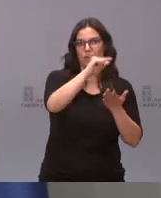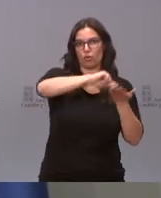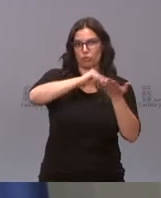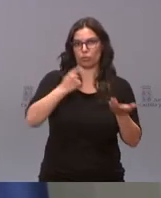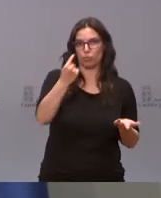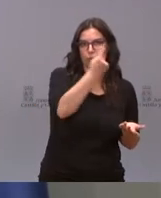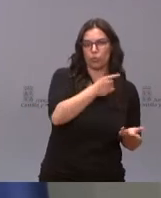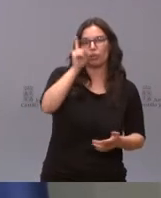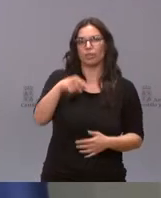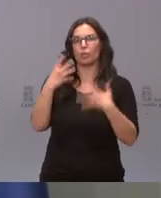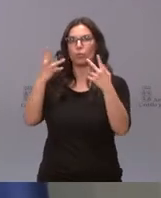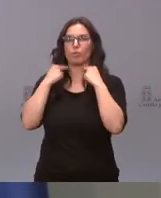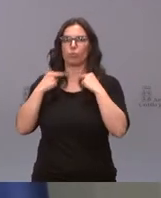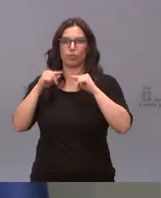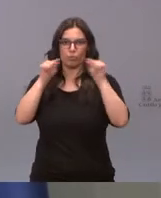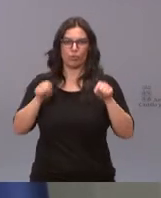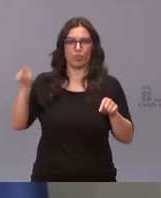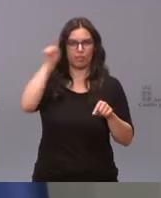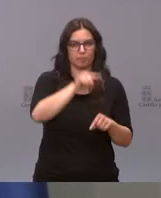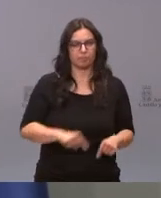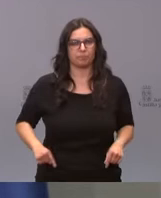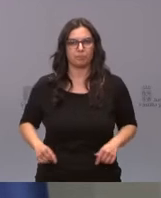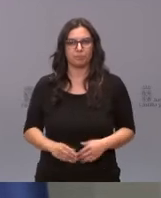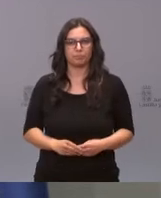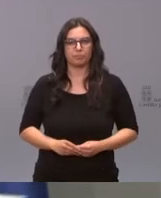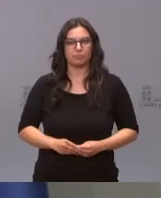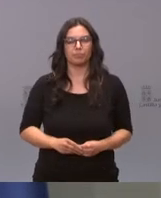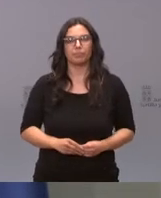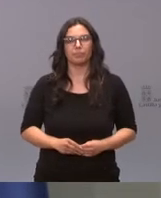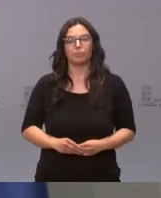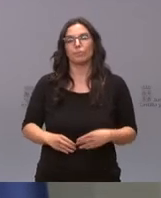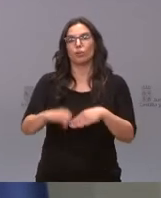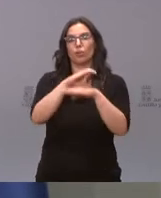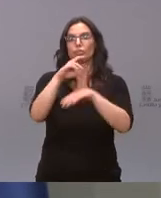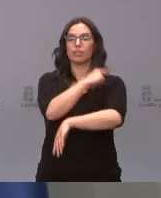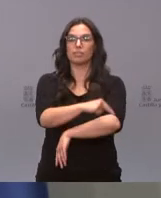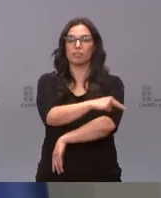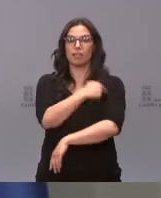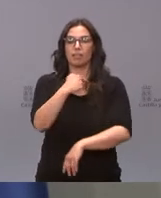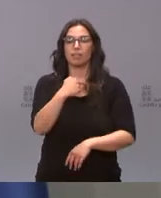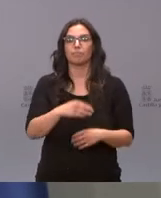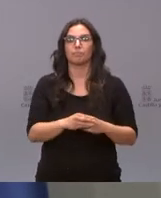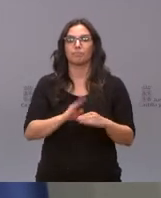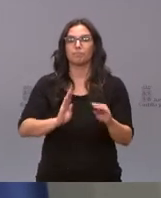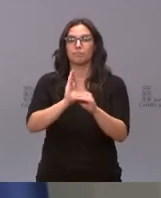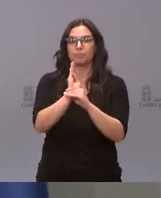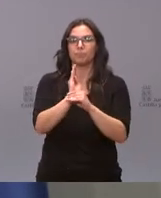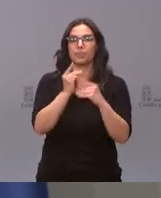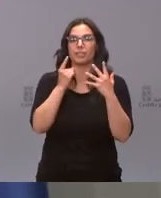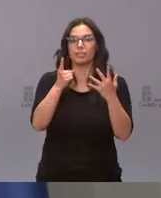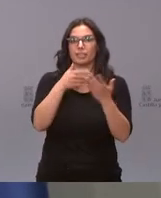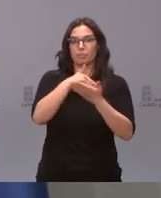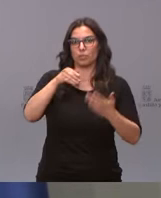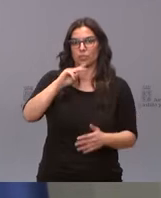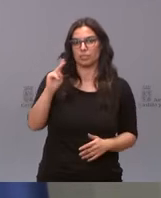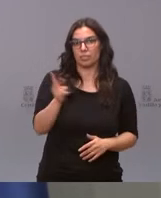diputaciones provinciales. La Consejería de Sanidad destina 6 millones